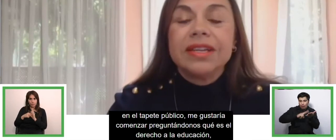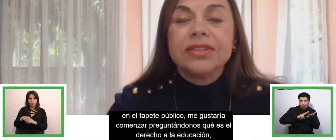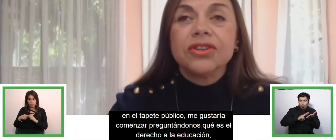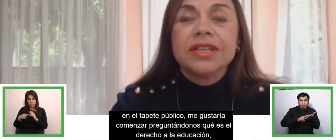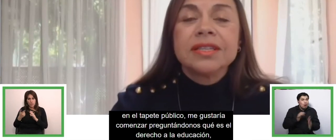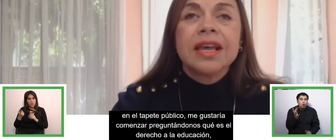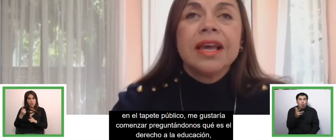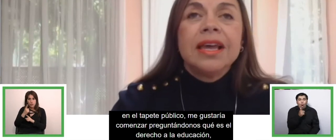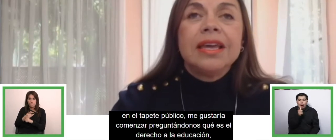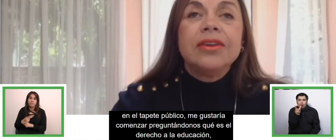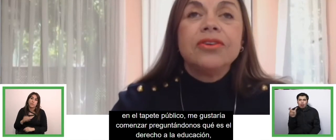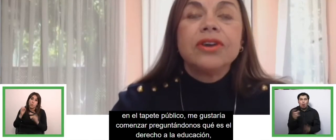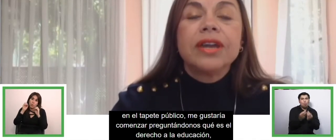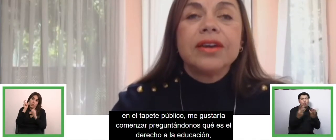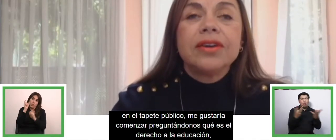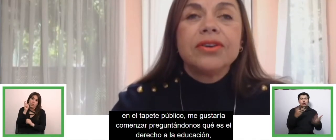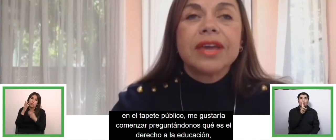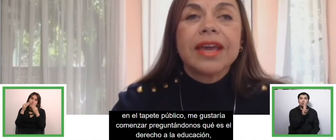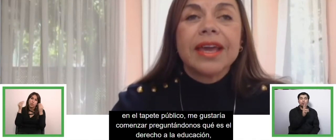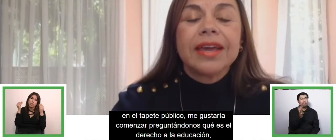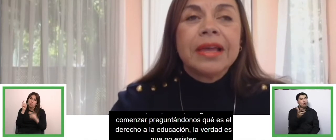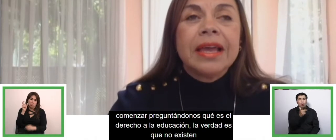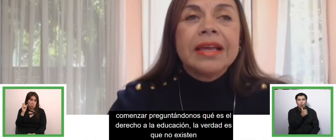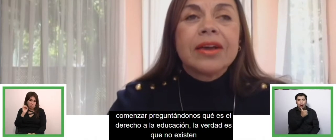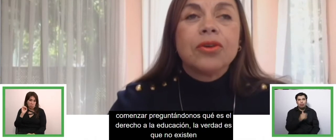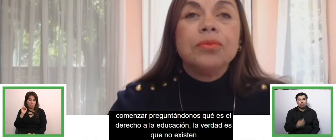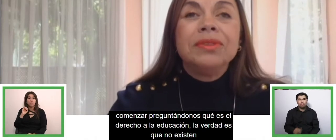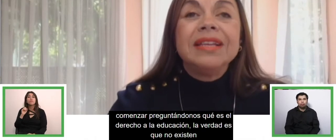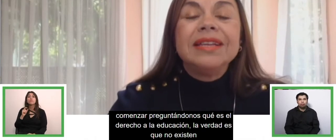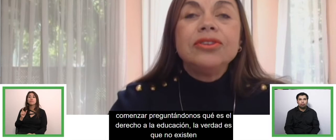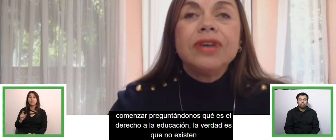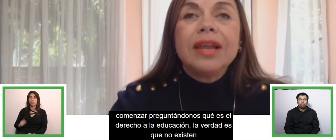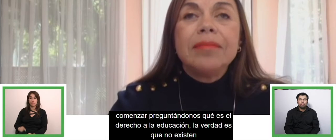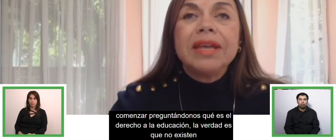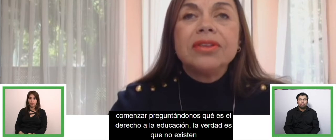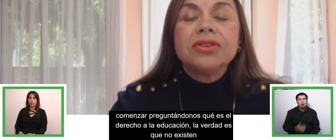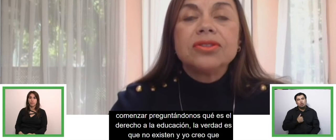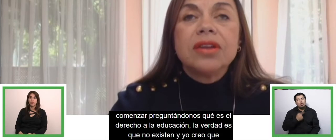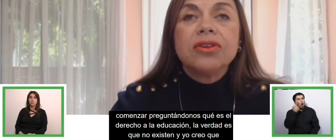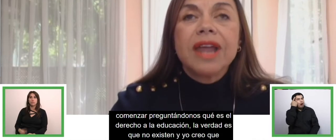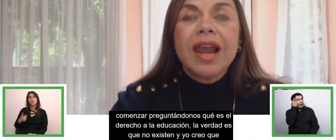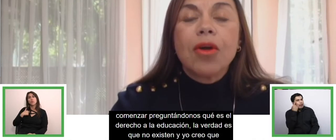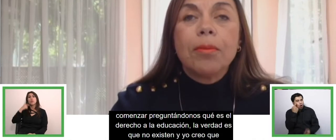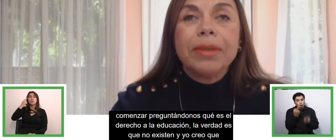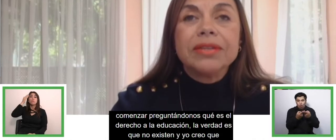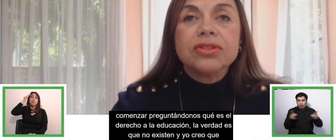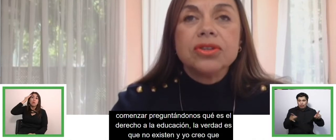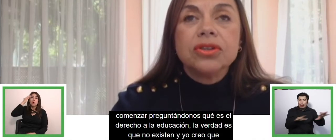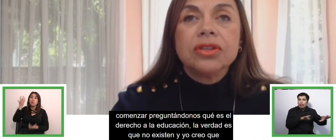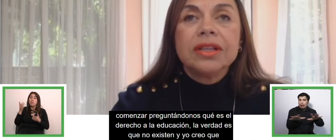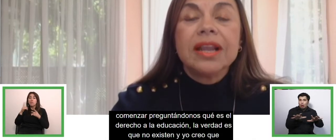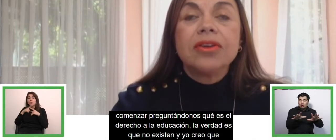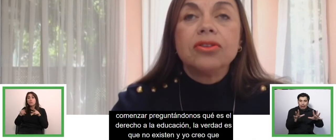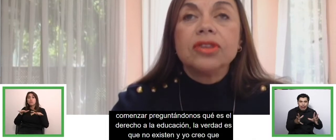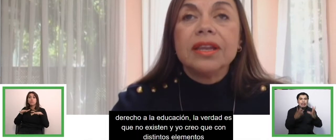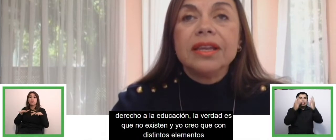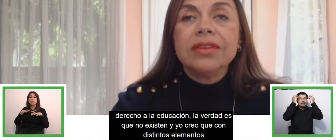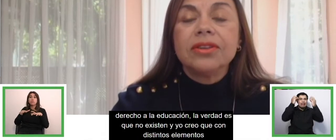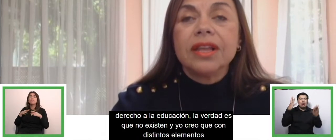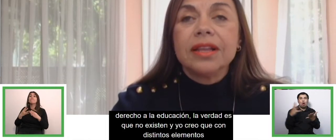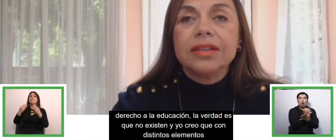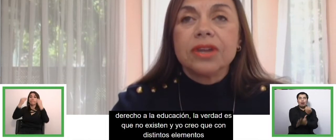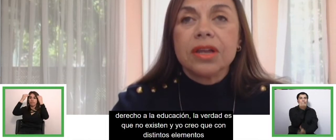muchas definiciones y yo creo que con distintos elementos se logra la comprensión del